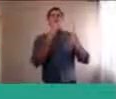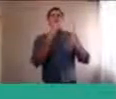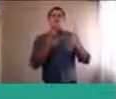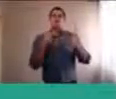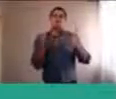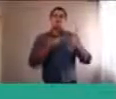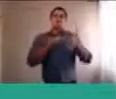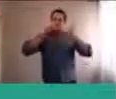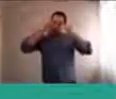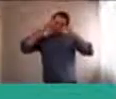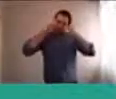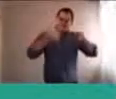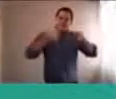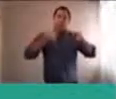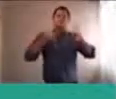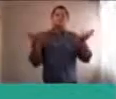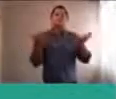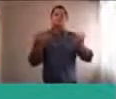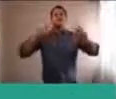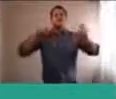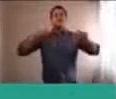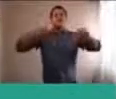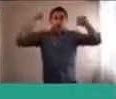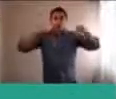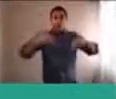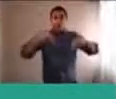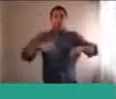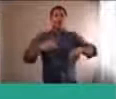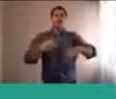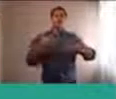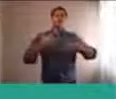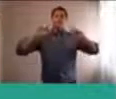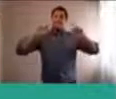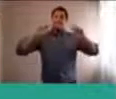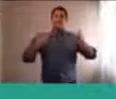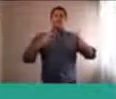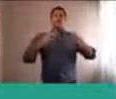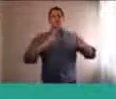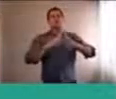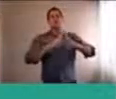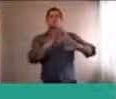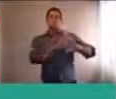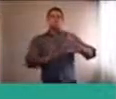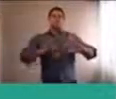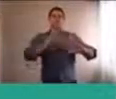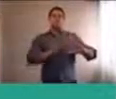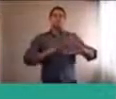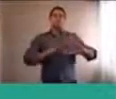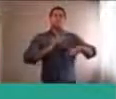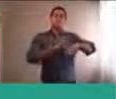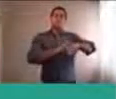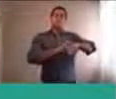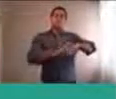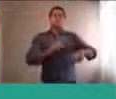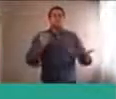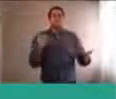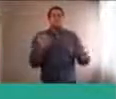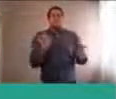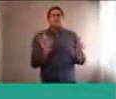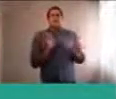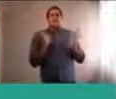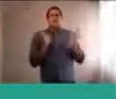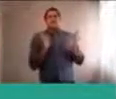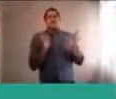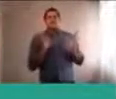podemos acompañar a los chicos en este momento tan particular que estamos viviendo. ¿No? Así que, ¿te parece Jimena?